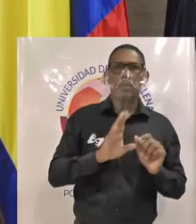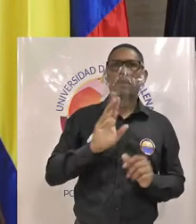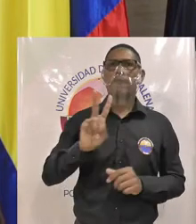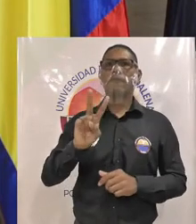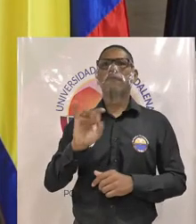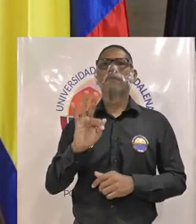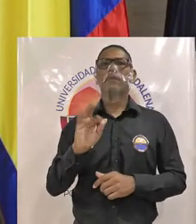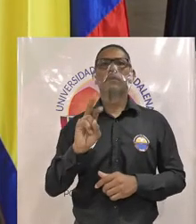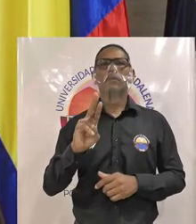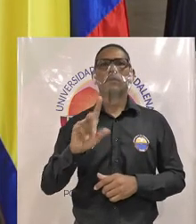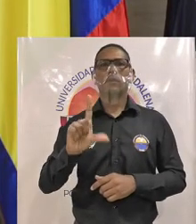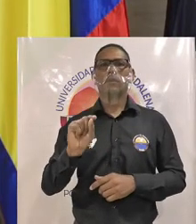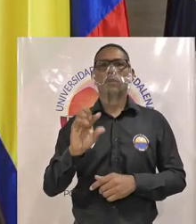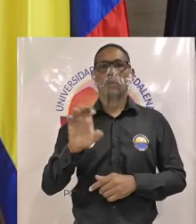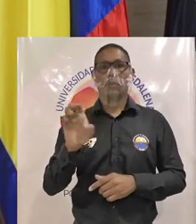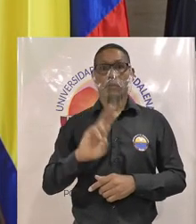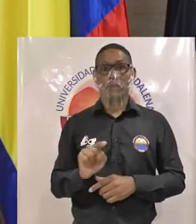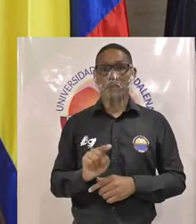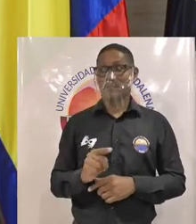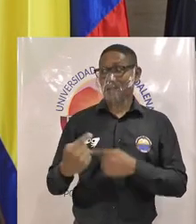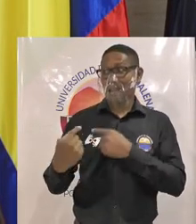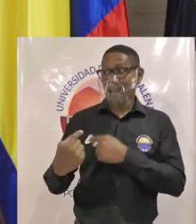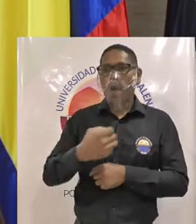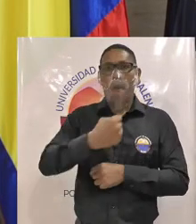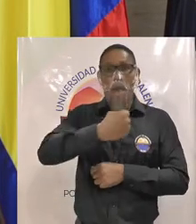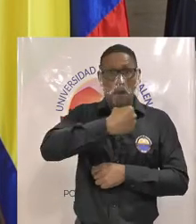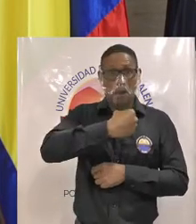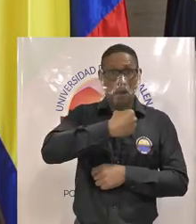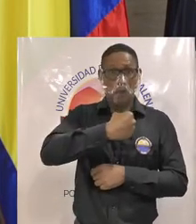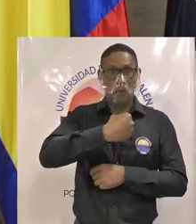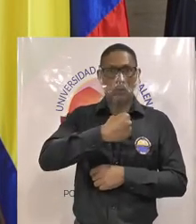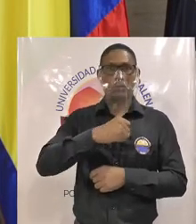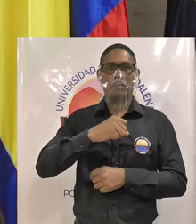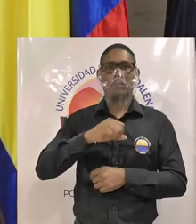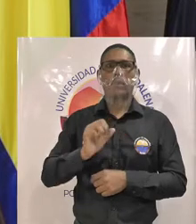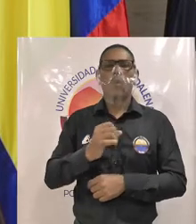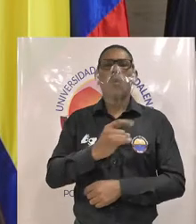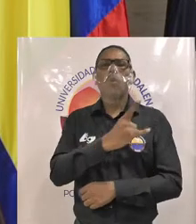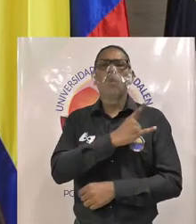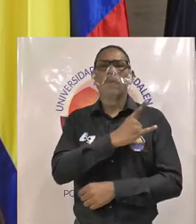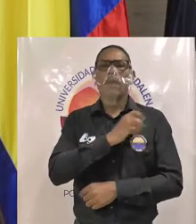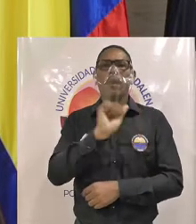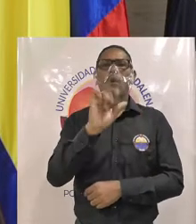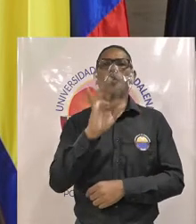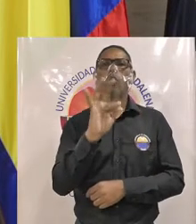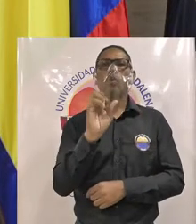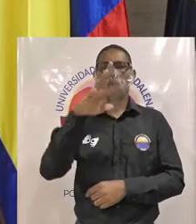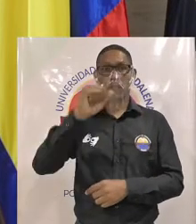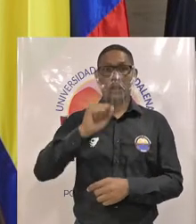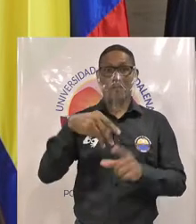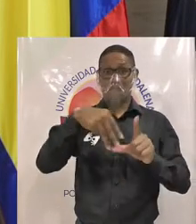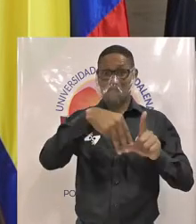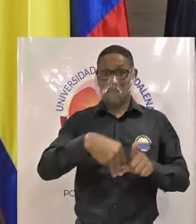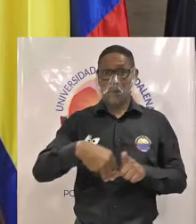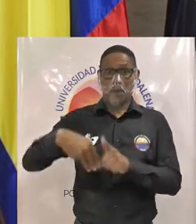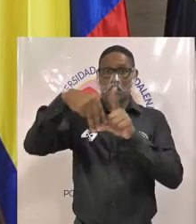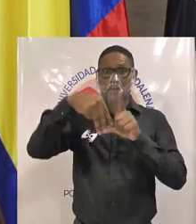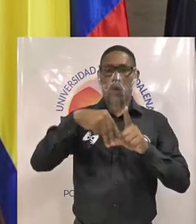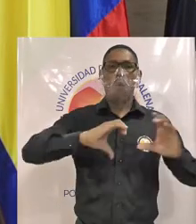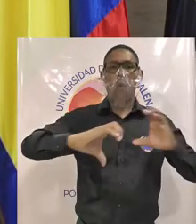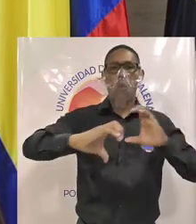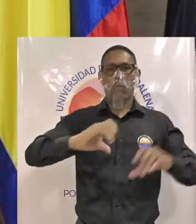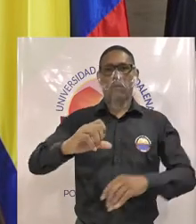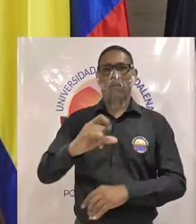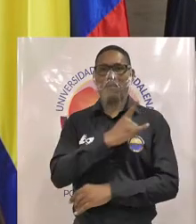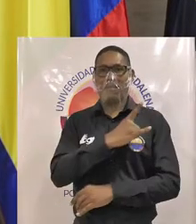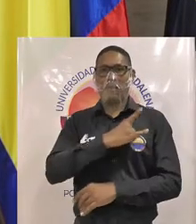López Aroca quien es comunicador social periodista de la Universidad Autónoma del Caribe magíster en comunicaciones de la Universidad del Norte